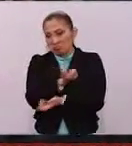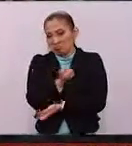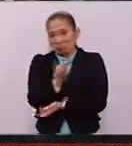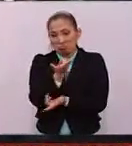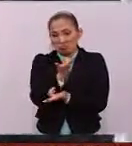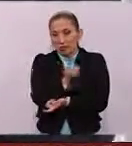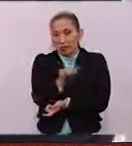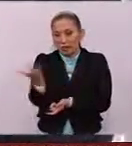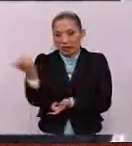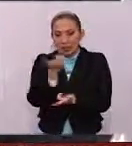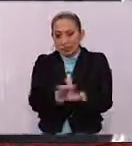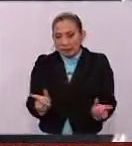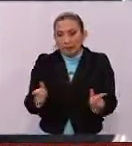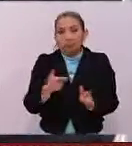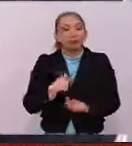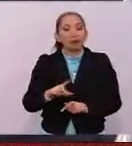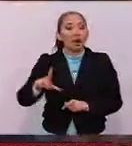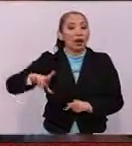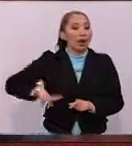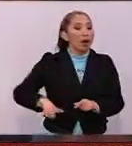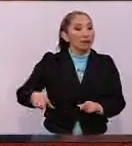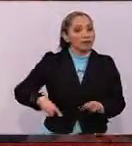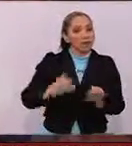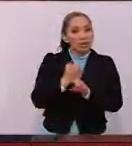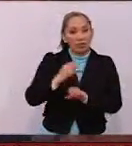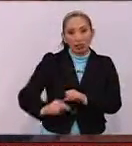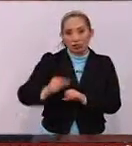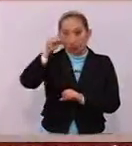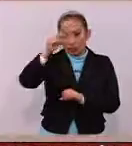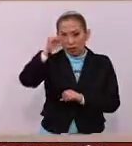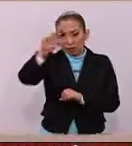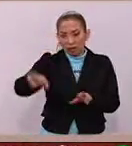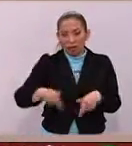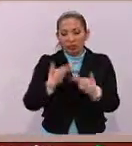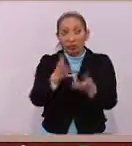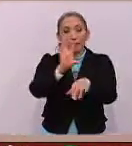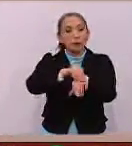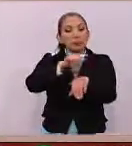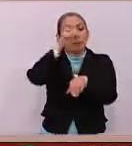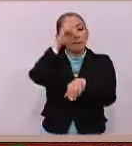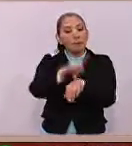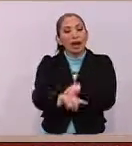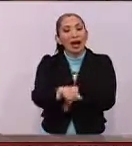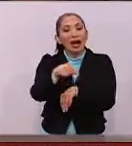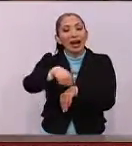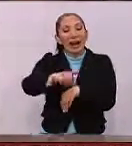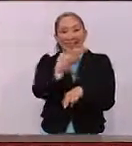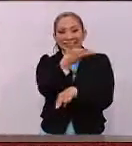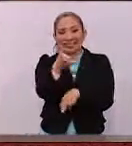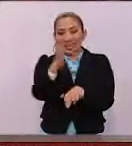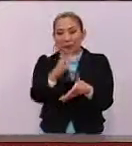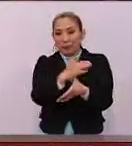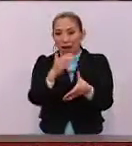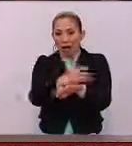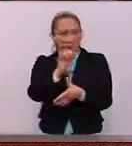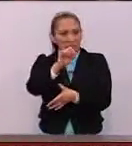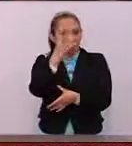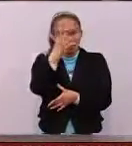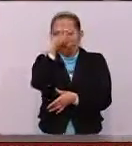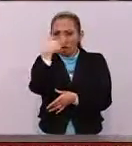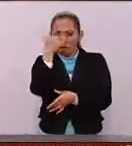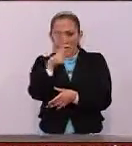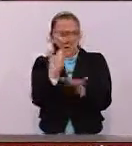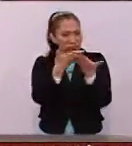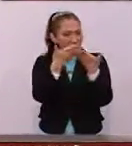oficina desconcentrada de gobernación estatal en la zona norte otorgó permiso para que los restaurantes bar funcionen las veinticuatro